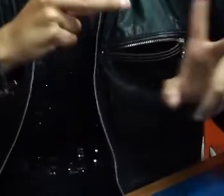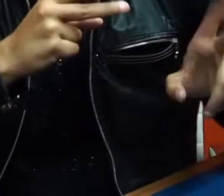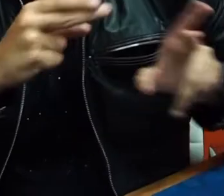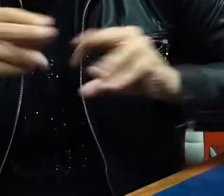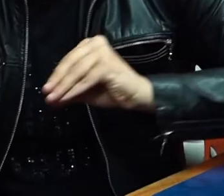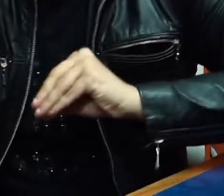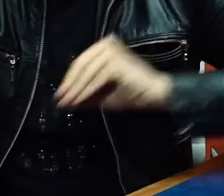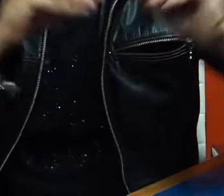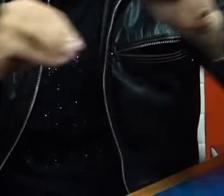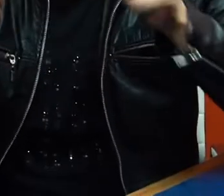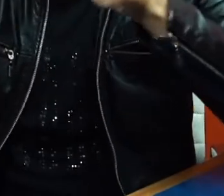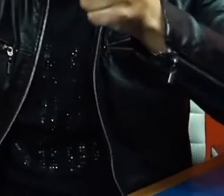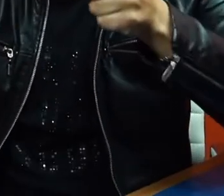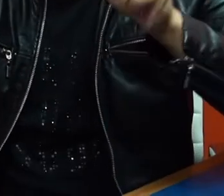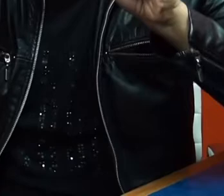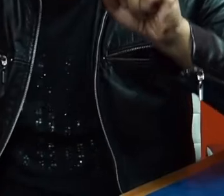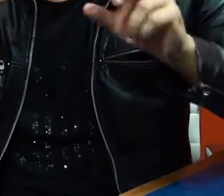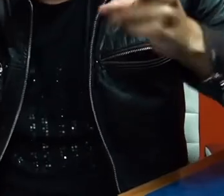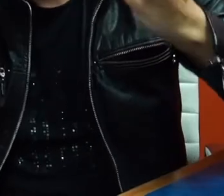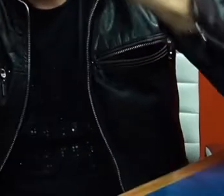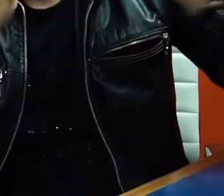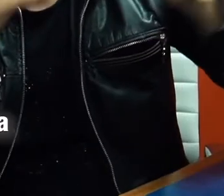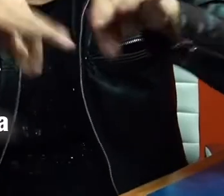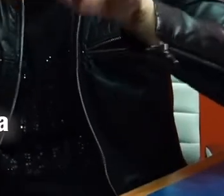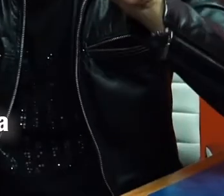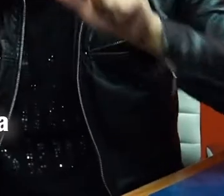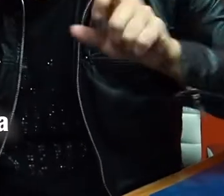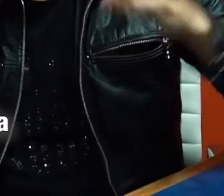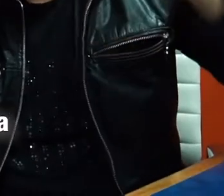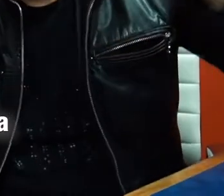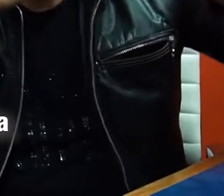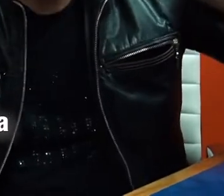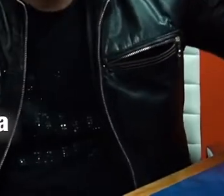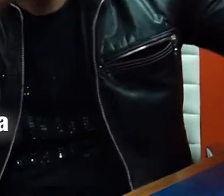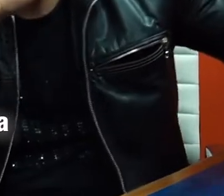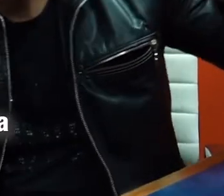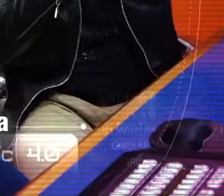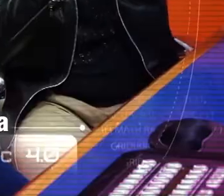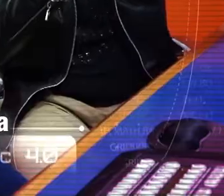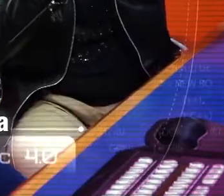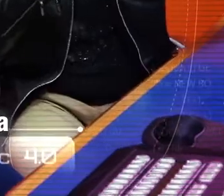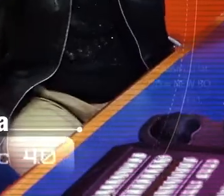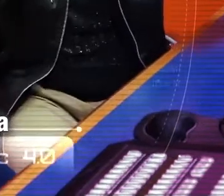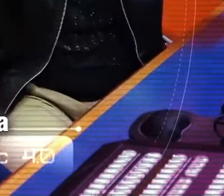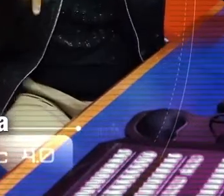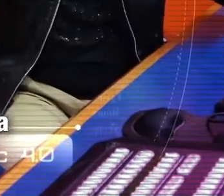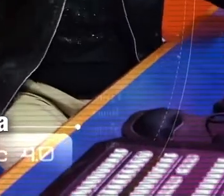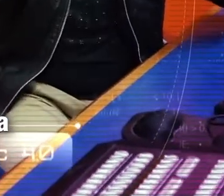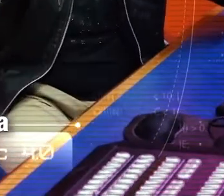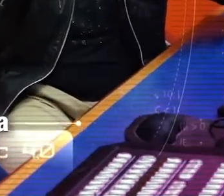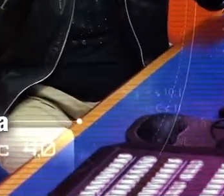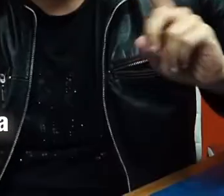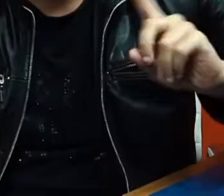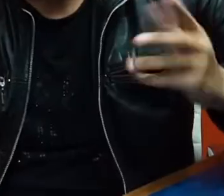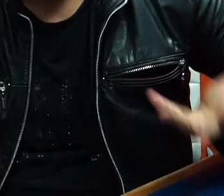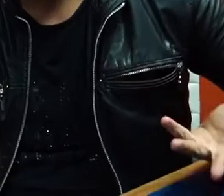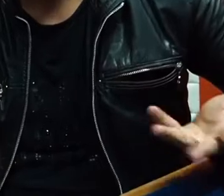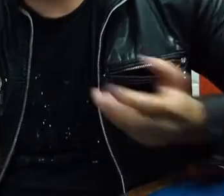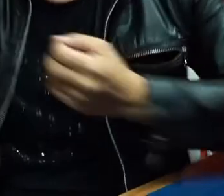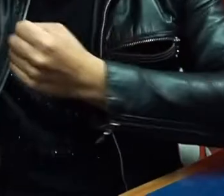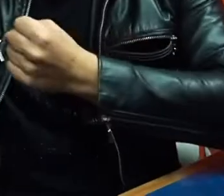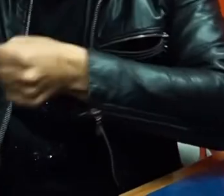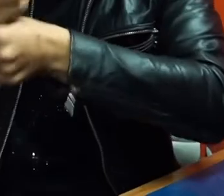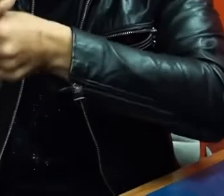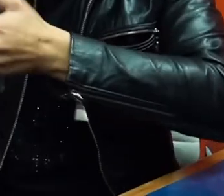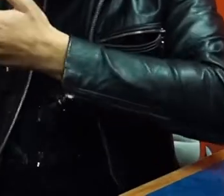Bien, bien. Muy bien. En realidad es importante la herramienta visual para las personas sordas, pero también te